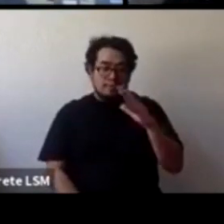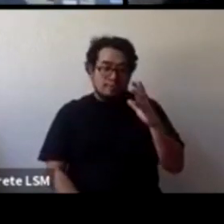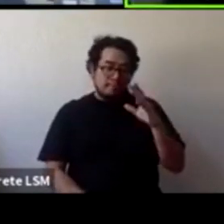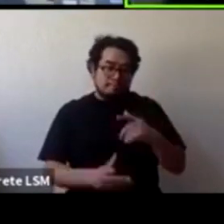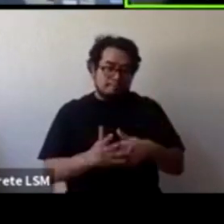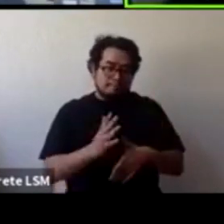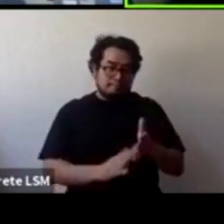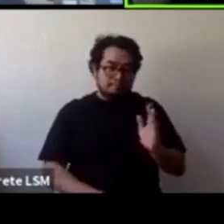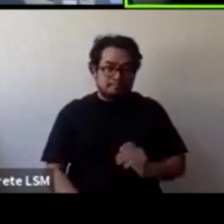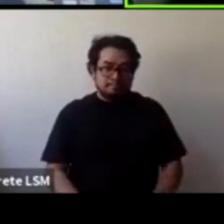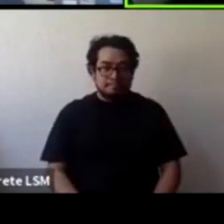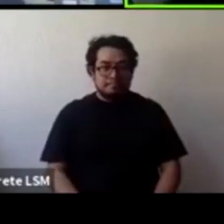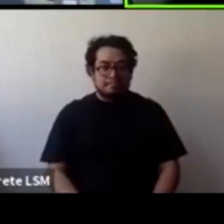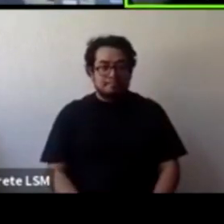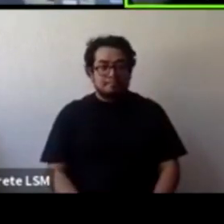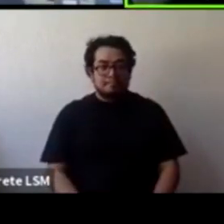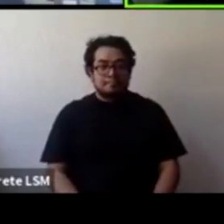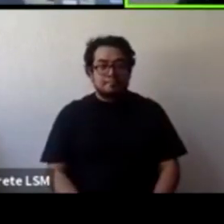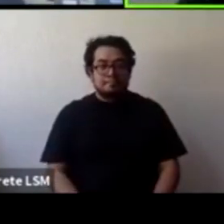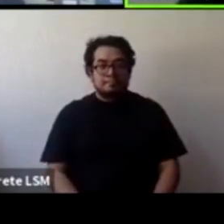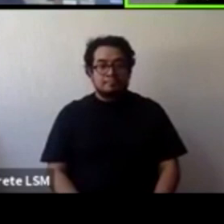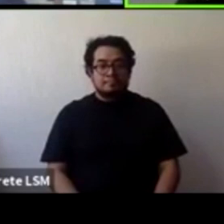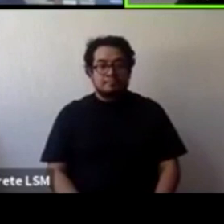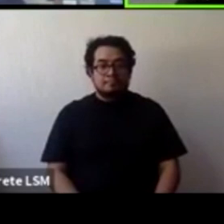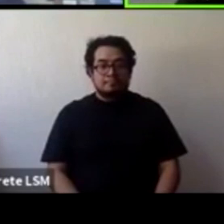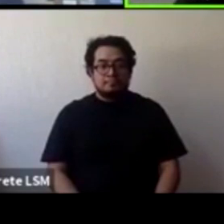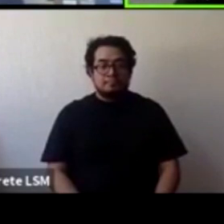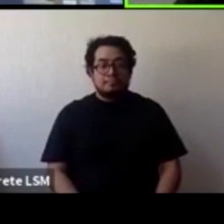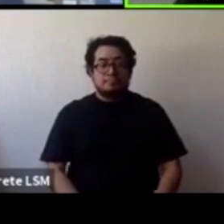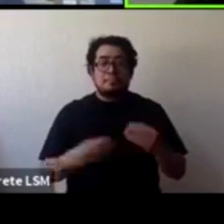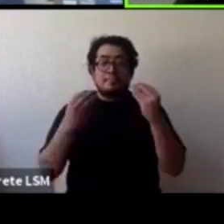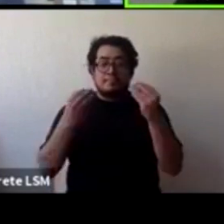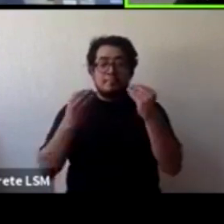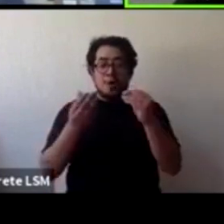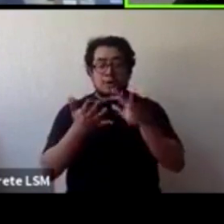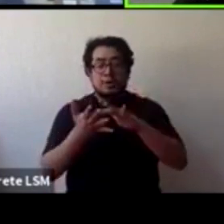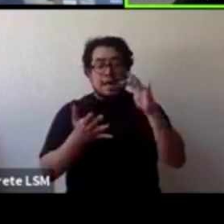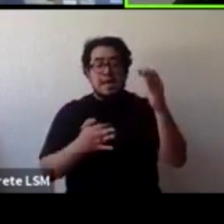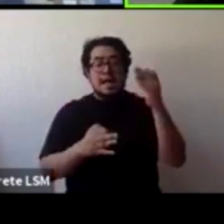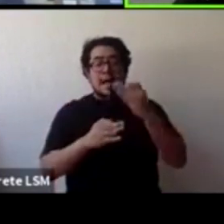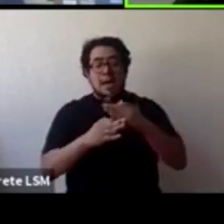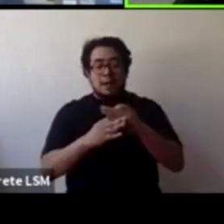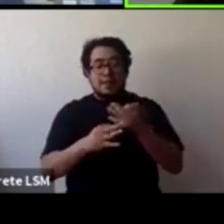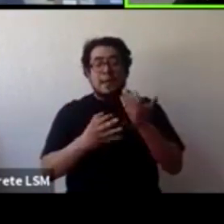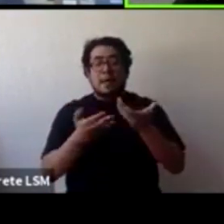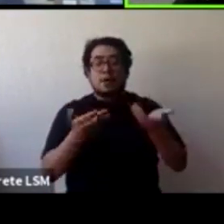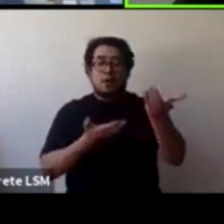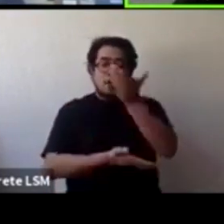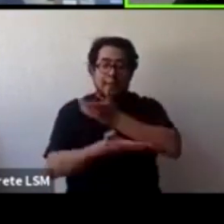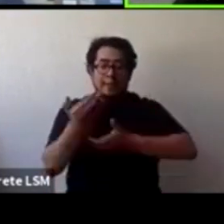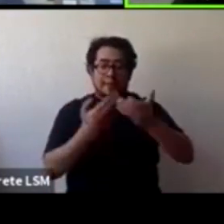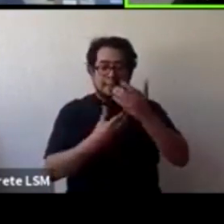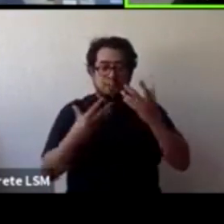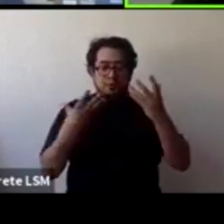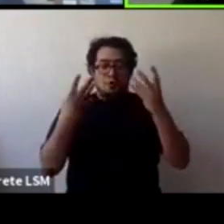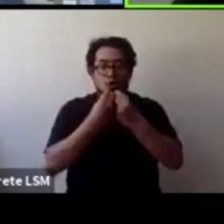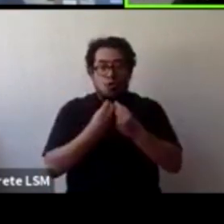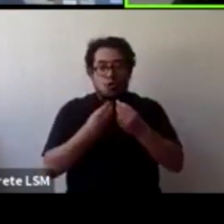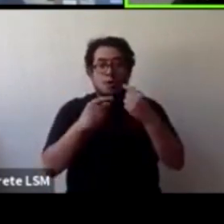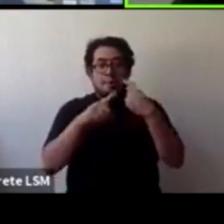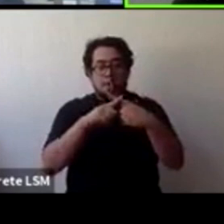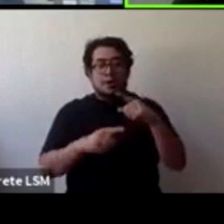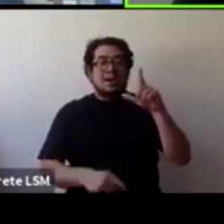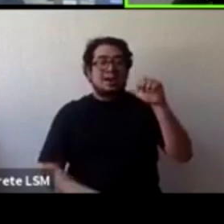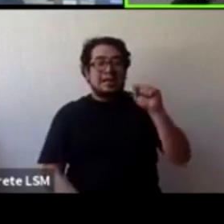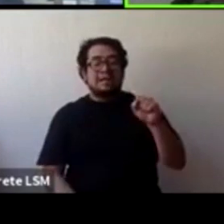no muchísimas gracias Daniela de verdad y ahorita por supuesto también compartimos todo el trabajo que se hace desde Juntos por las Niñas gracias por